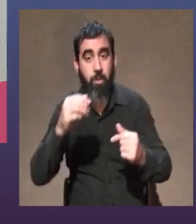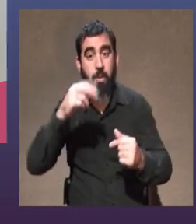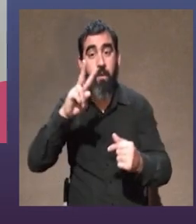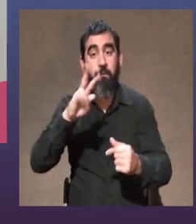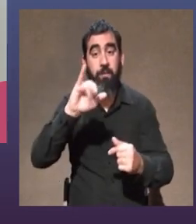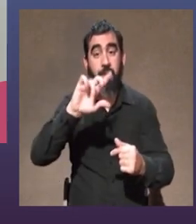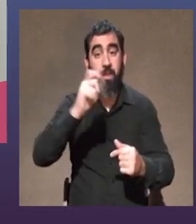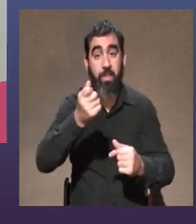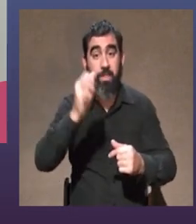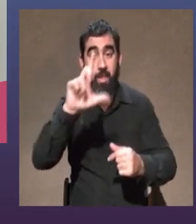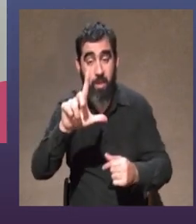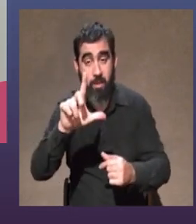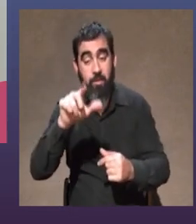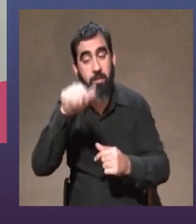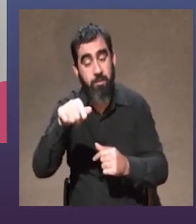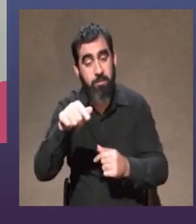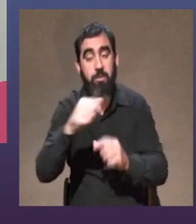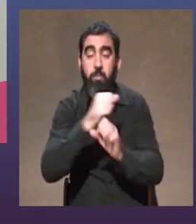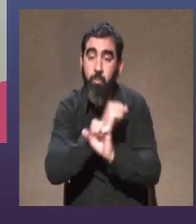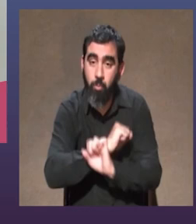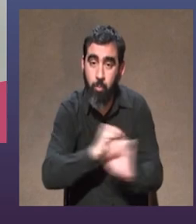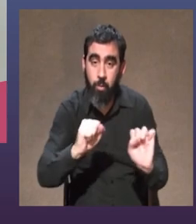Héctor Manuel Vidal tal vez sea